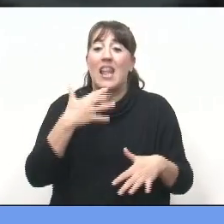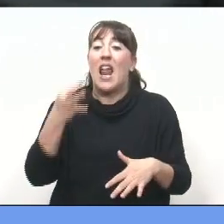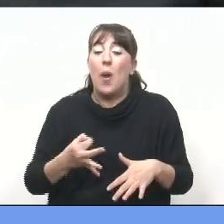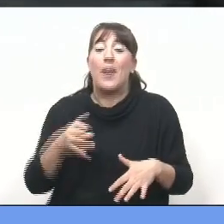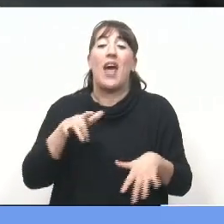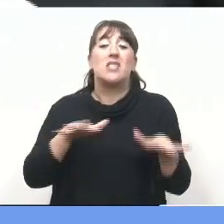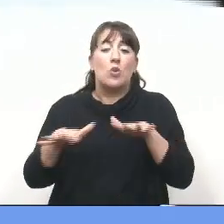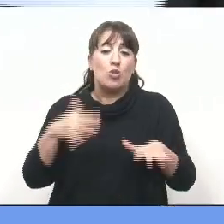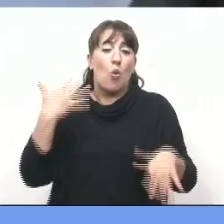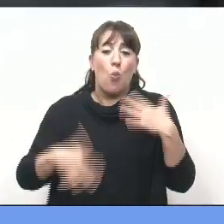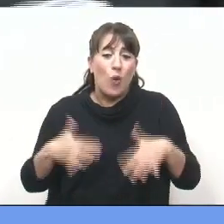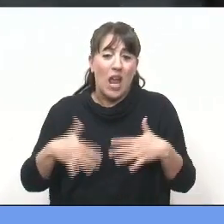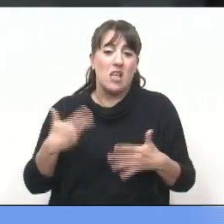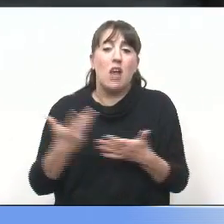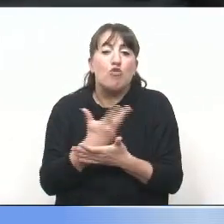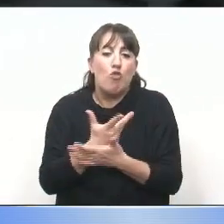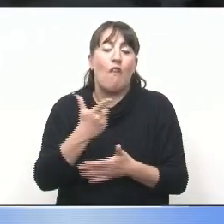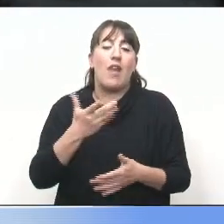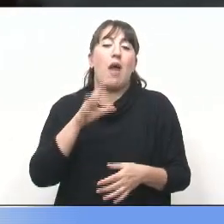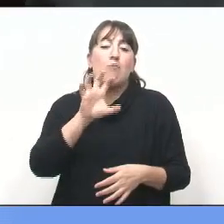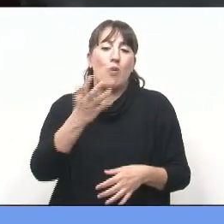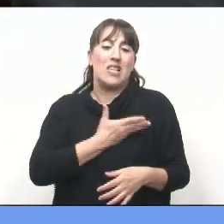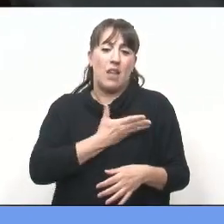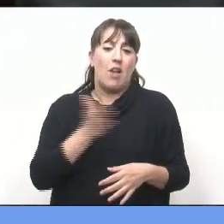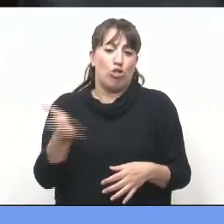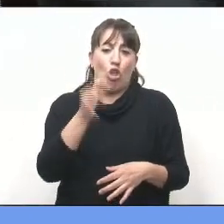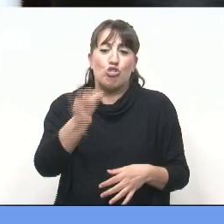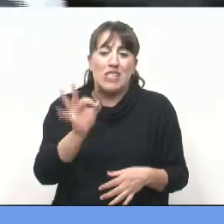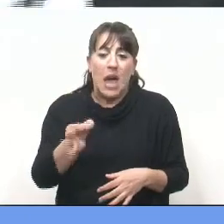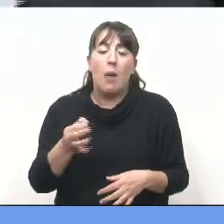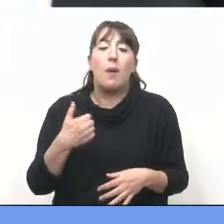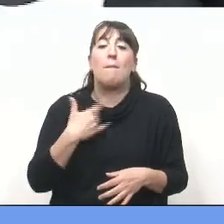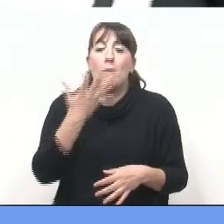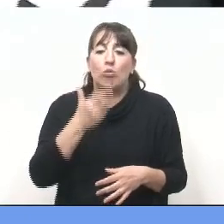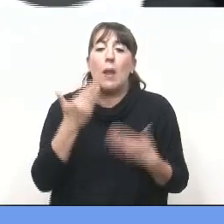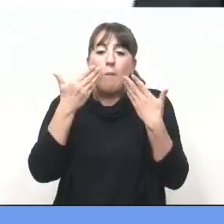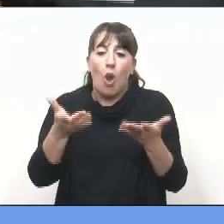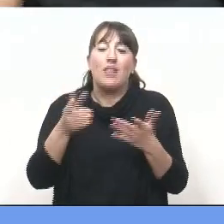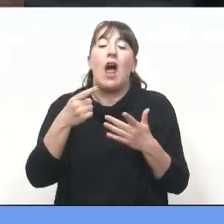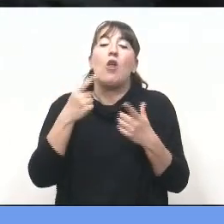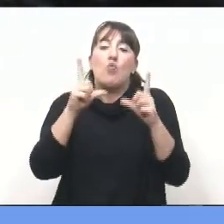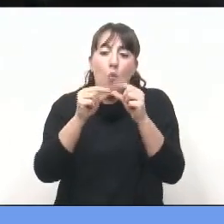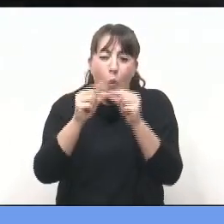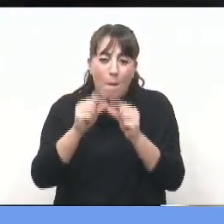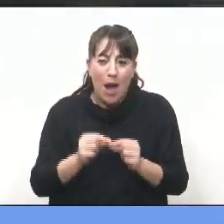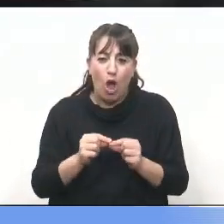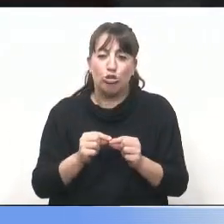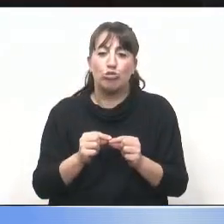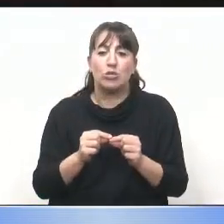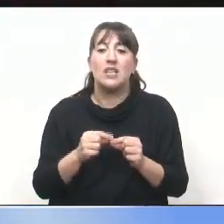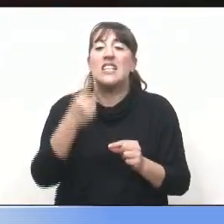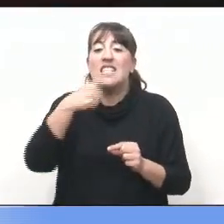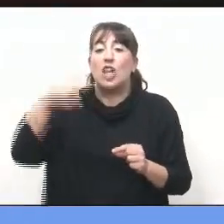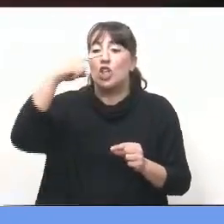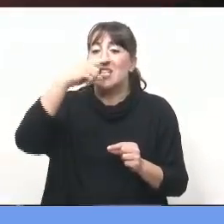urgencia que vivimos en Santa Fe es de público conocimiento, pero me gustaría mostrarle algunos números. 175